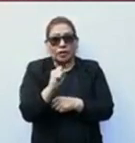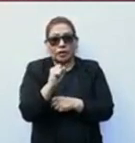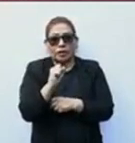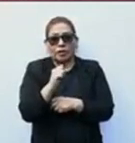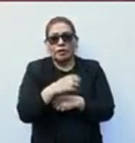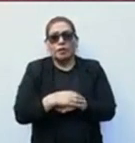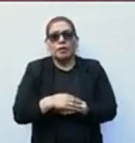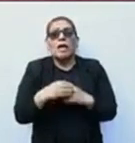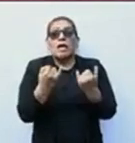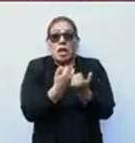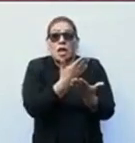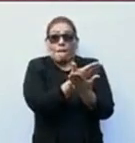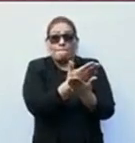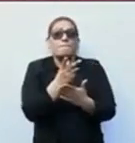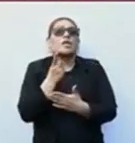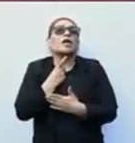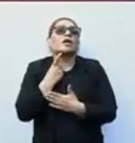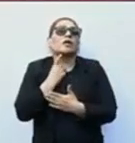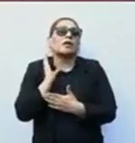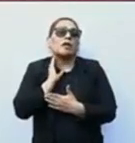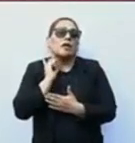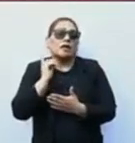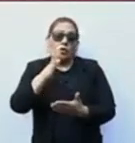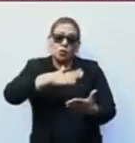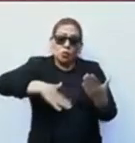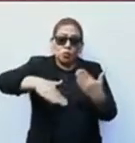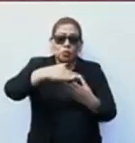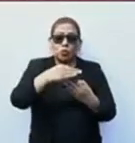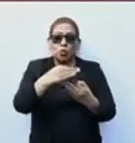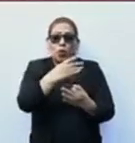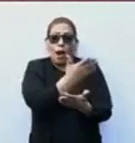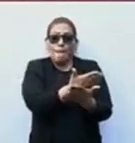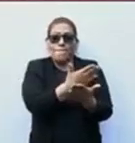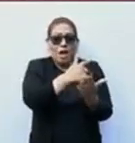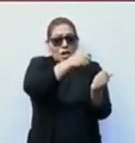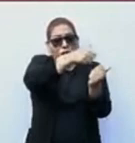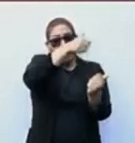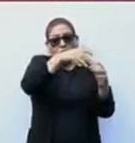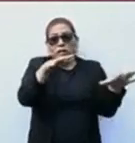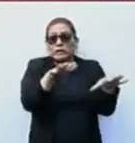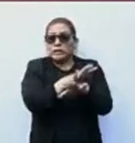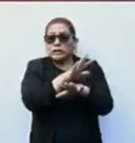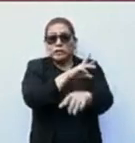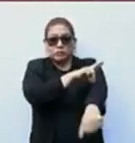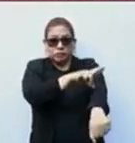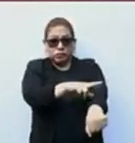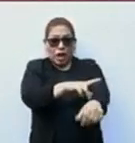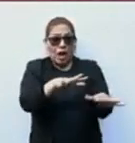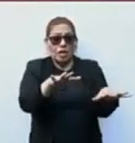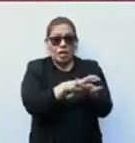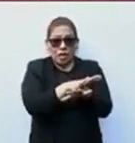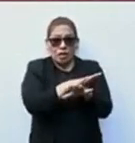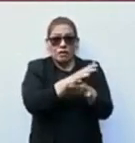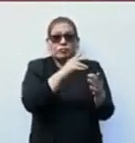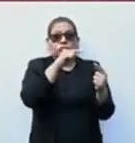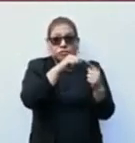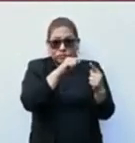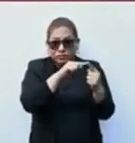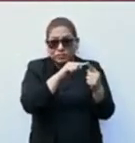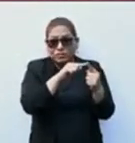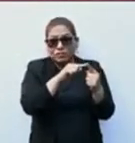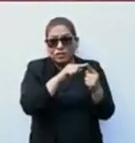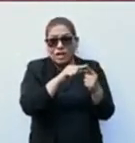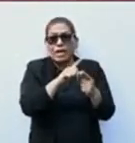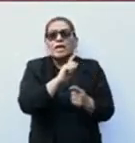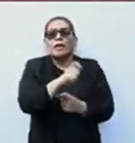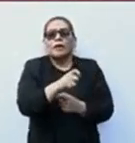diputados que esta pensión quedara como un derecho en la Constitución, lo que significa es que este